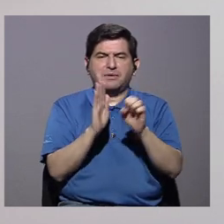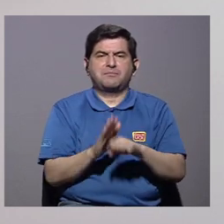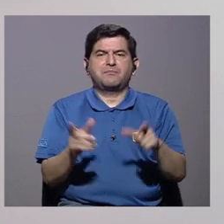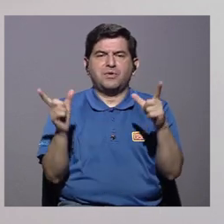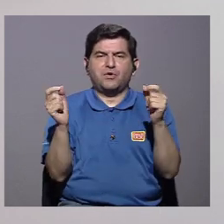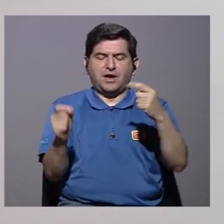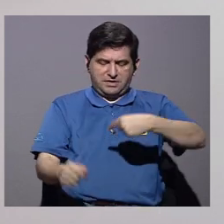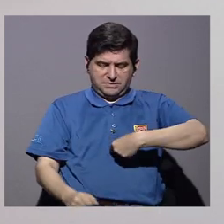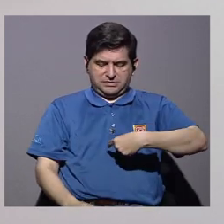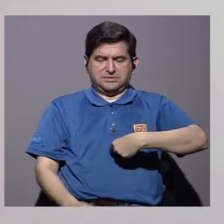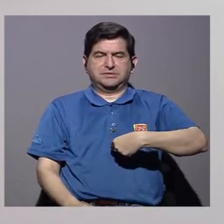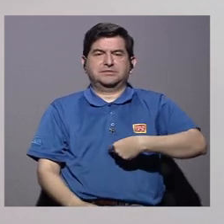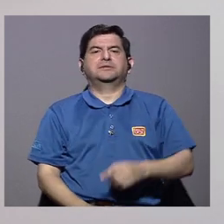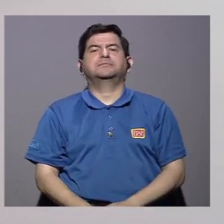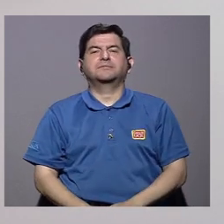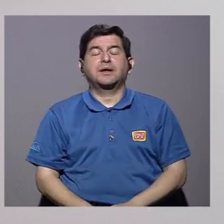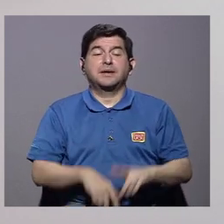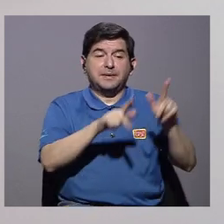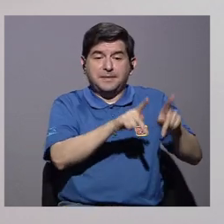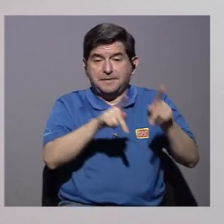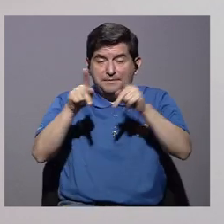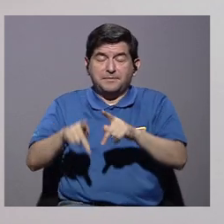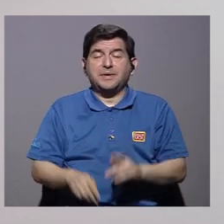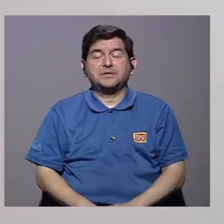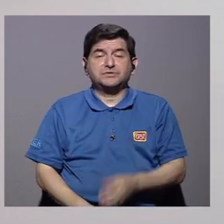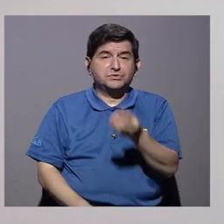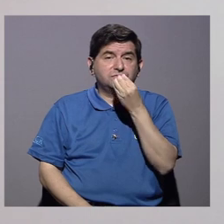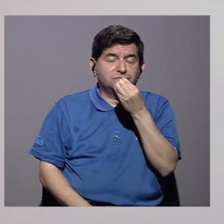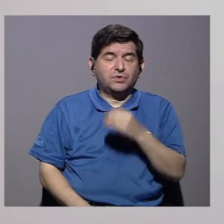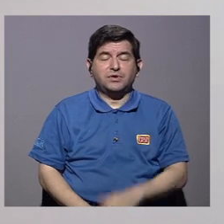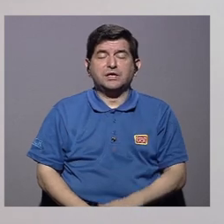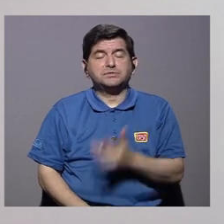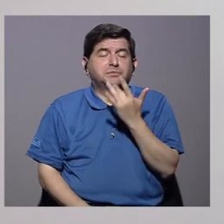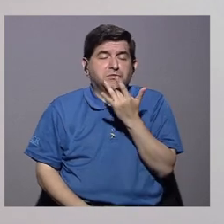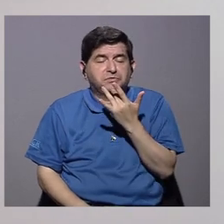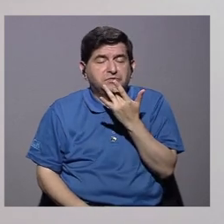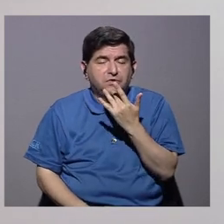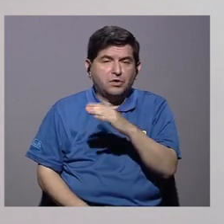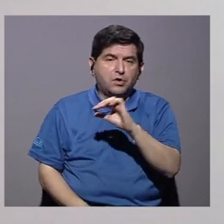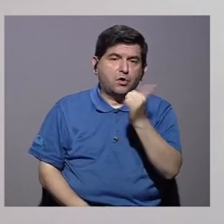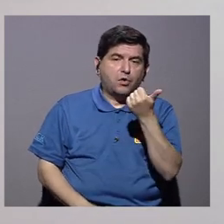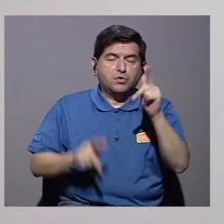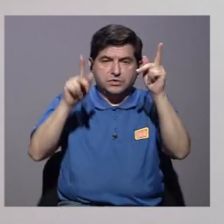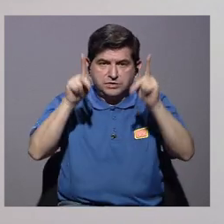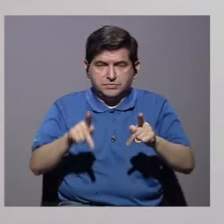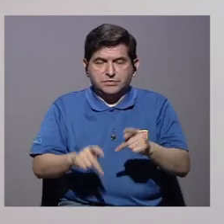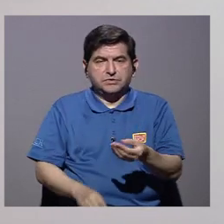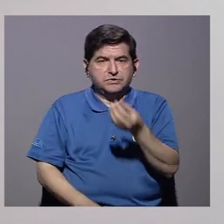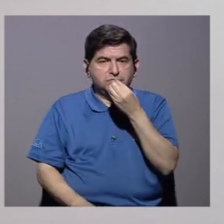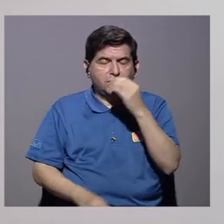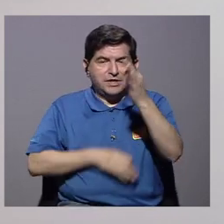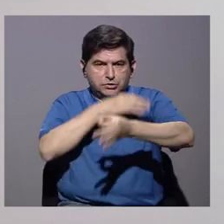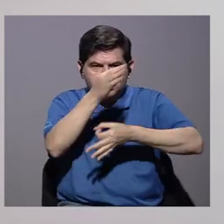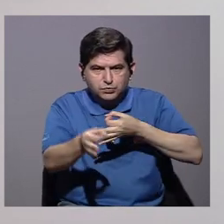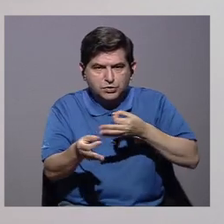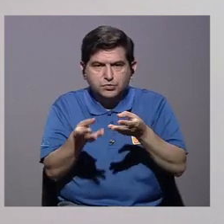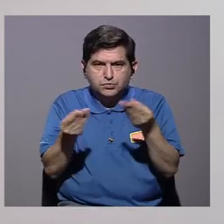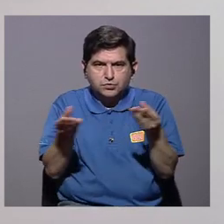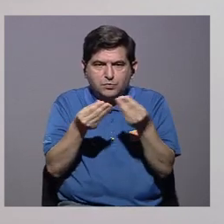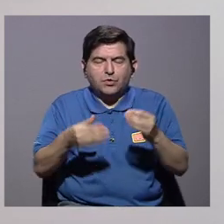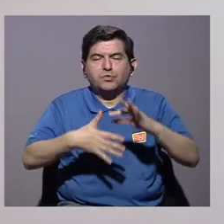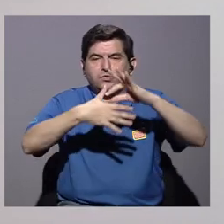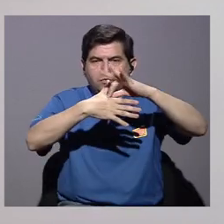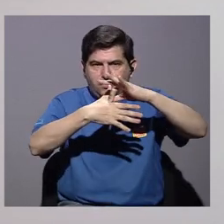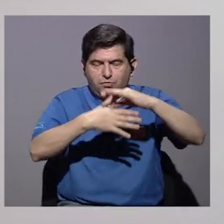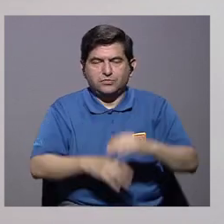ejemplo el cáncer gástrico. Algunas de las personas los consumen por gustos y preferencias, otras los consumen en sustitución de